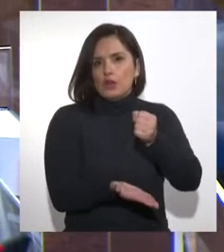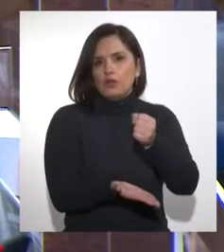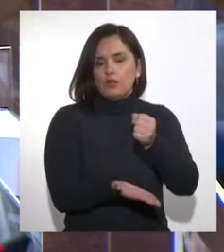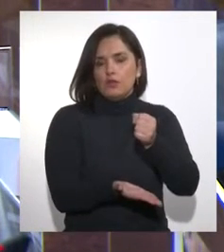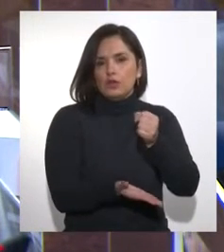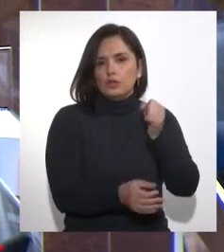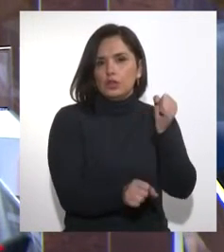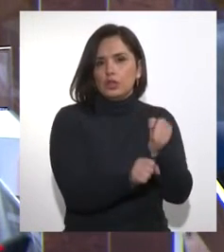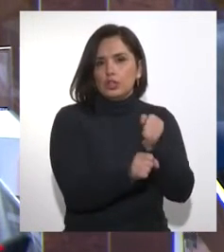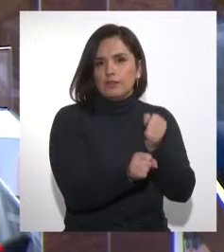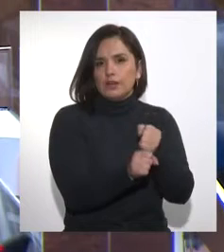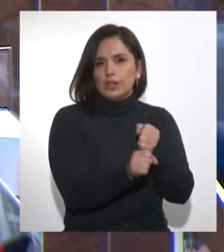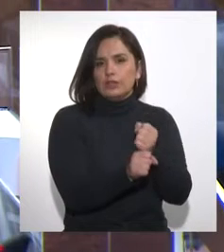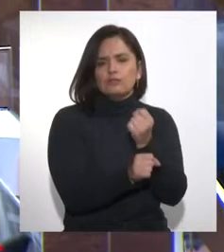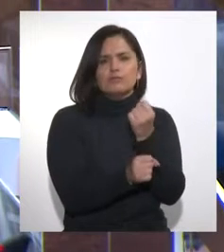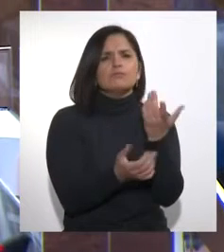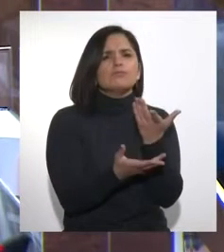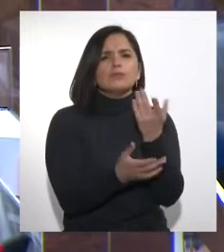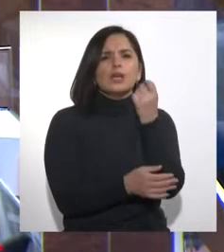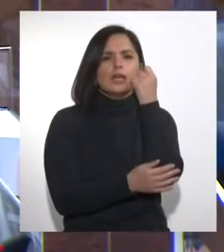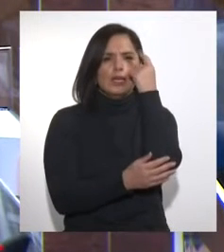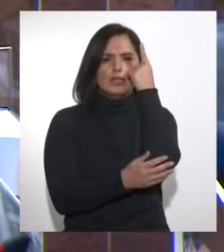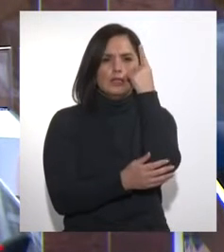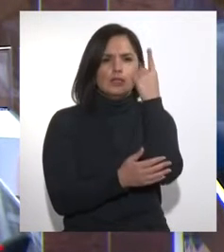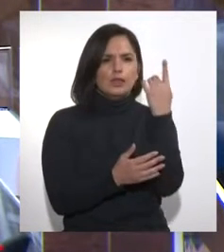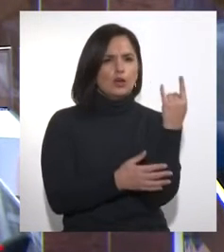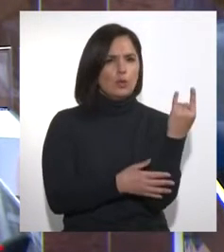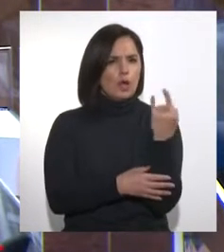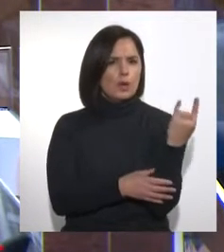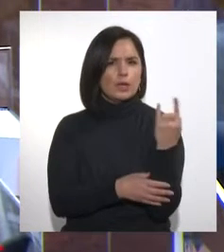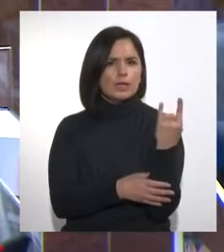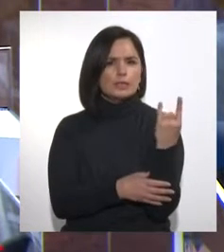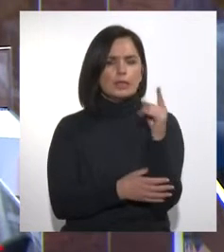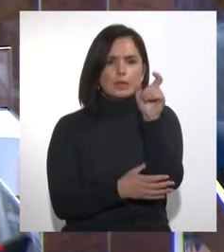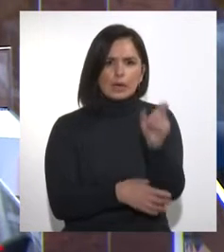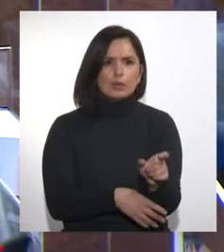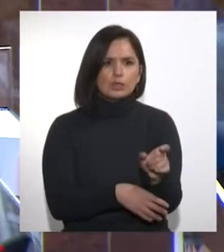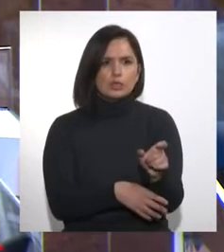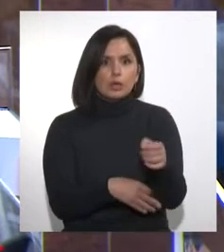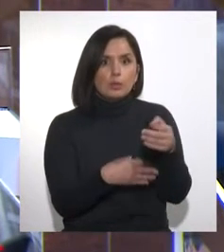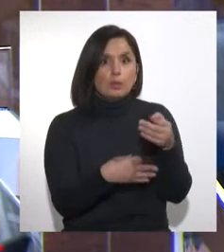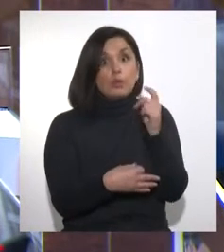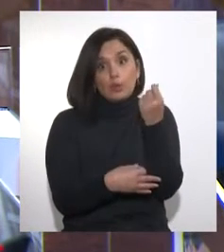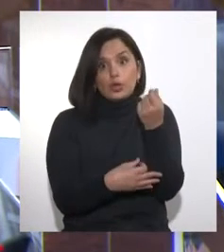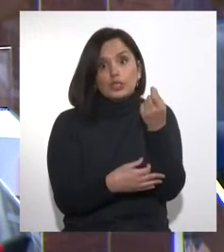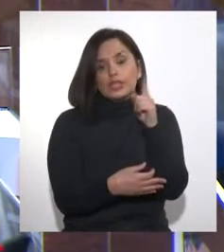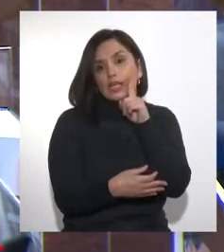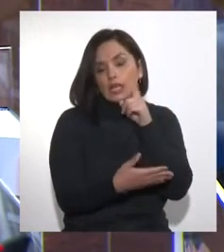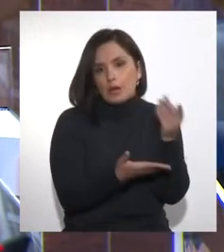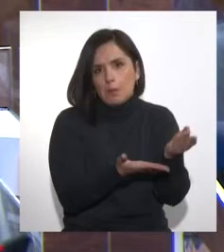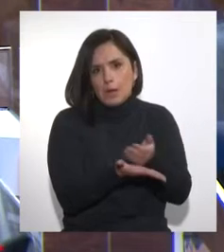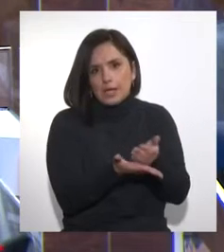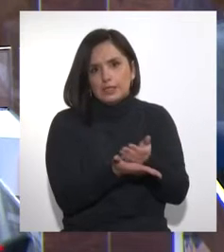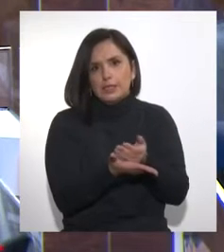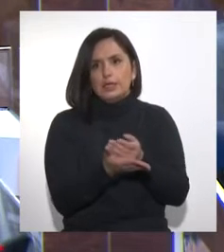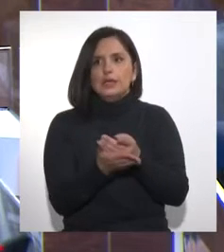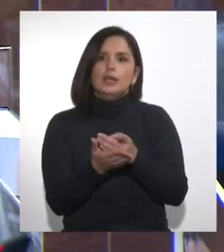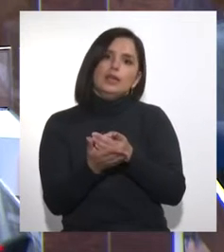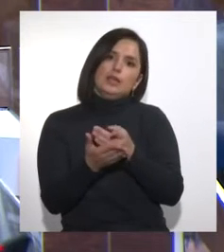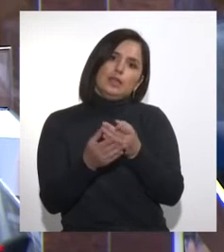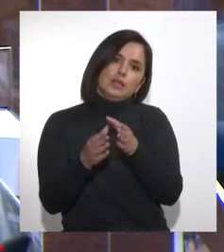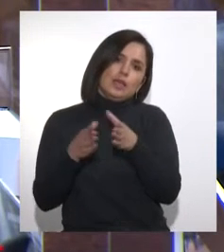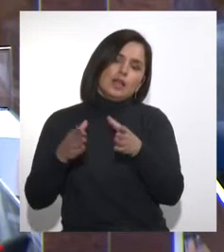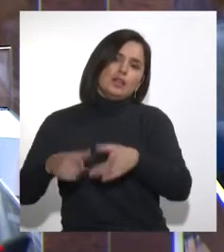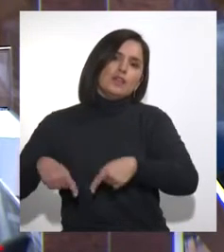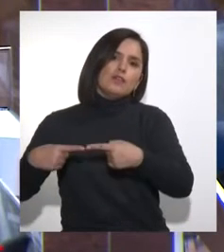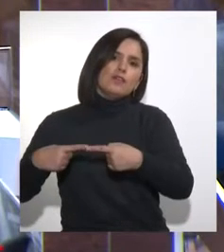se debe entender como tanto desde la urgencia de las personas por asegurar ingresos como desde el debate más amplio del